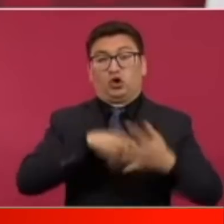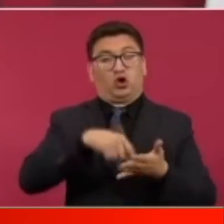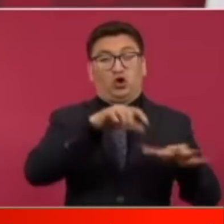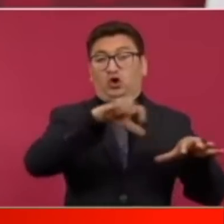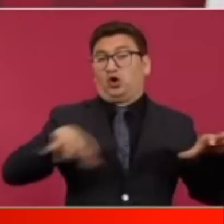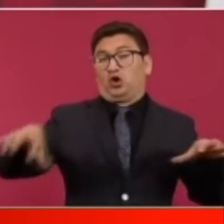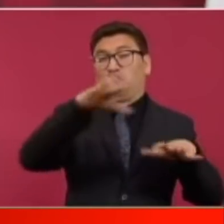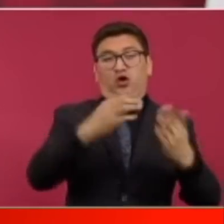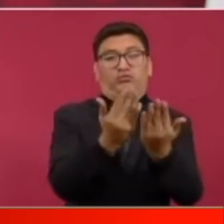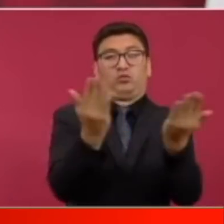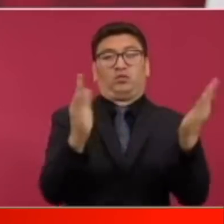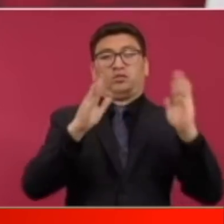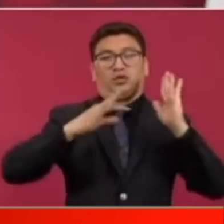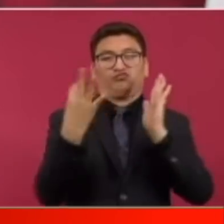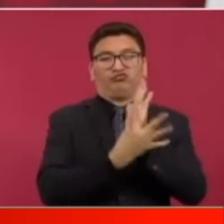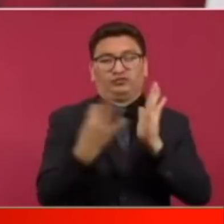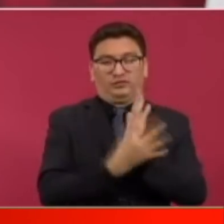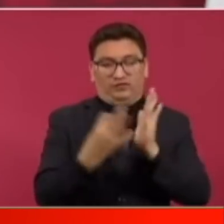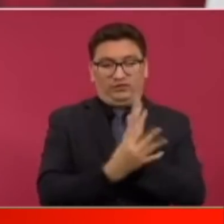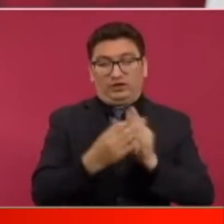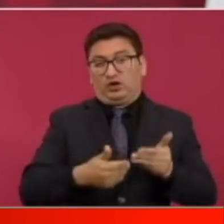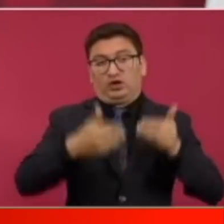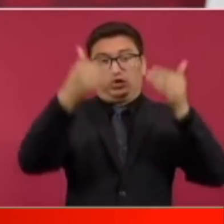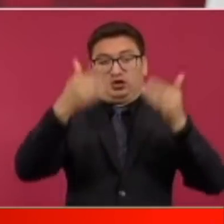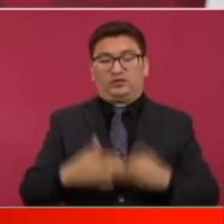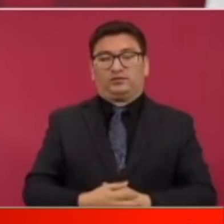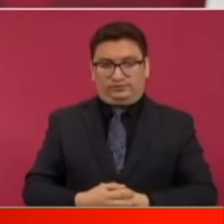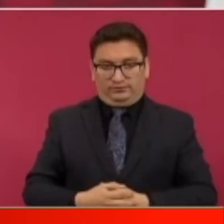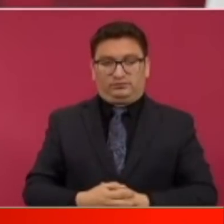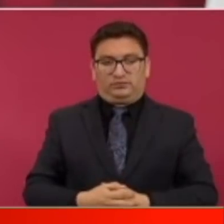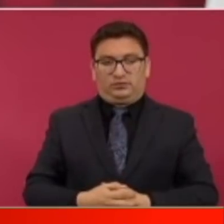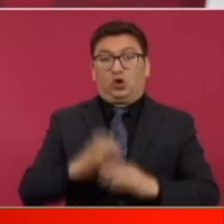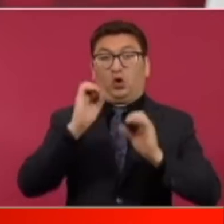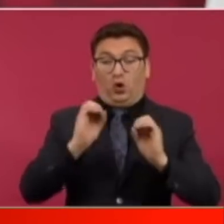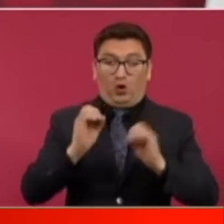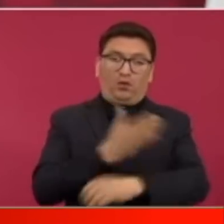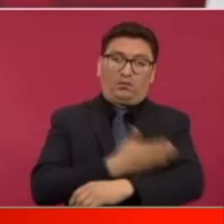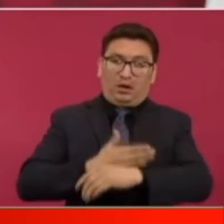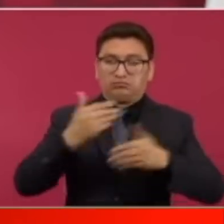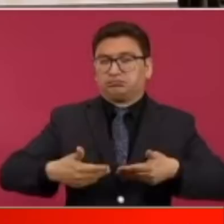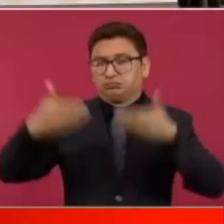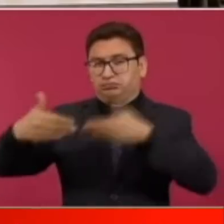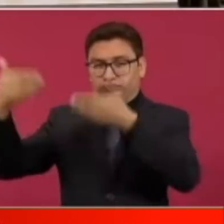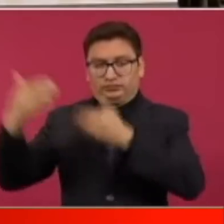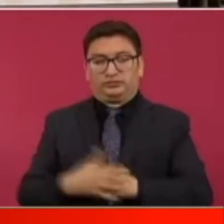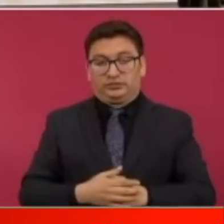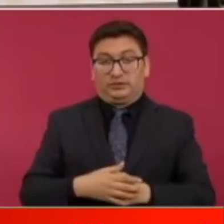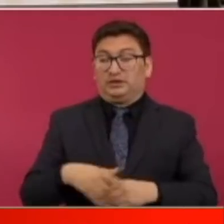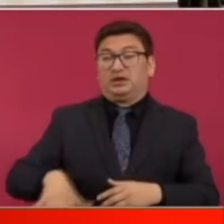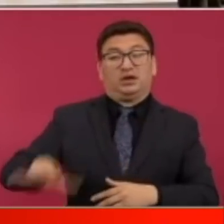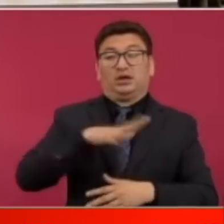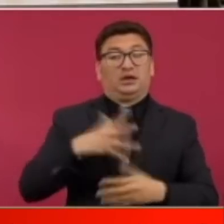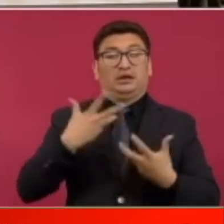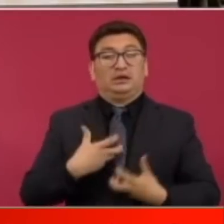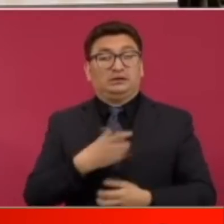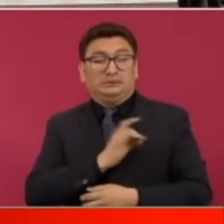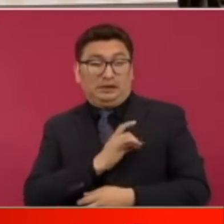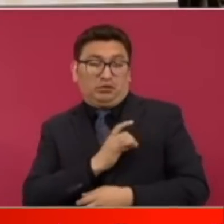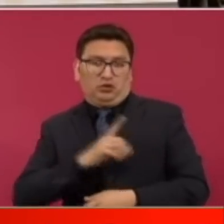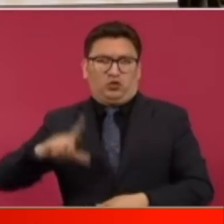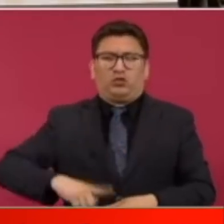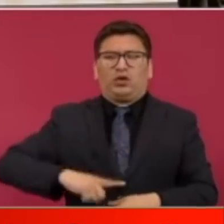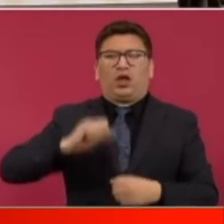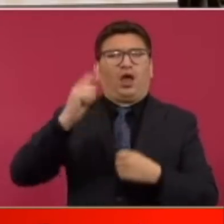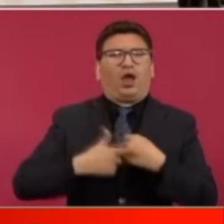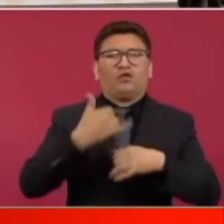están amurallados vallas metálicas o tapiales de madera además estando el temor o tendrá el gobierno